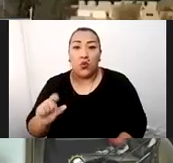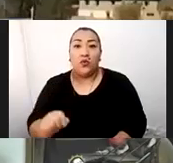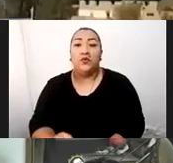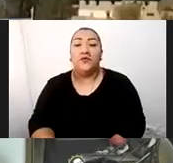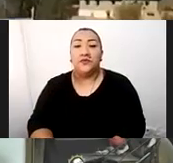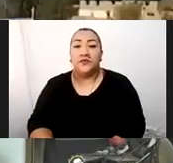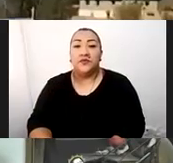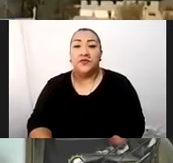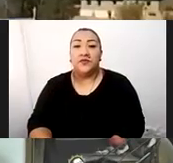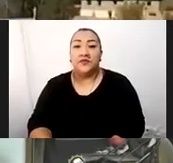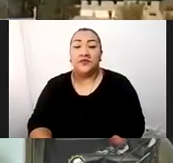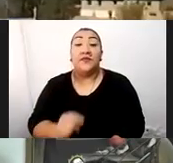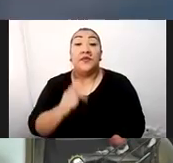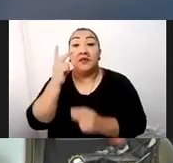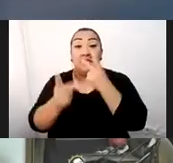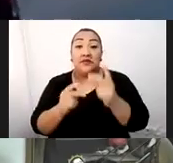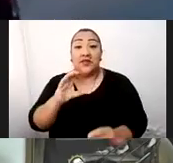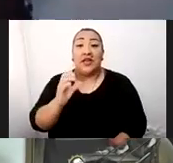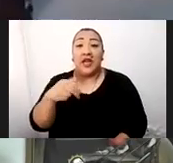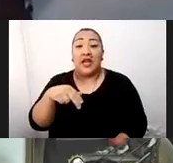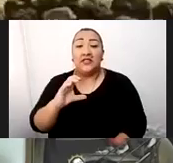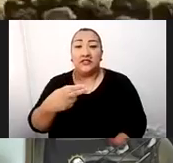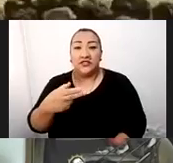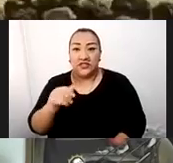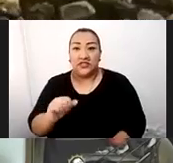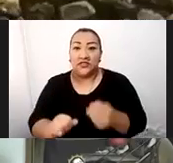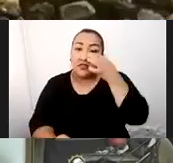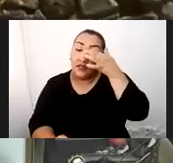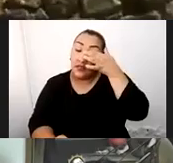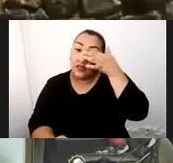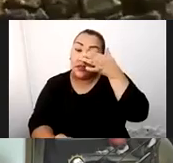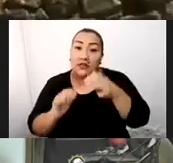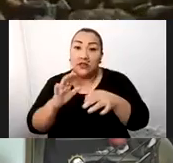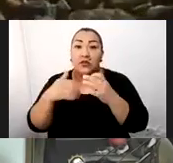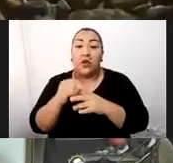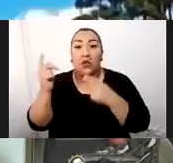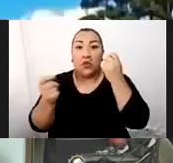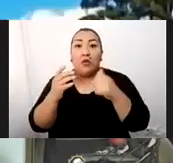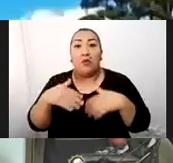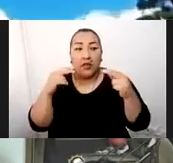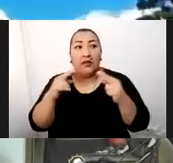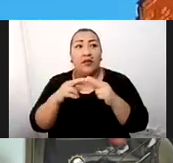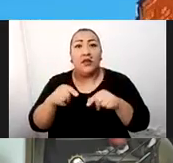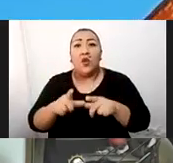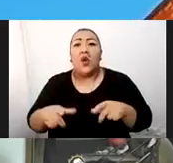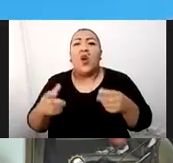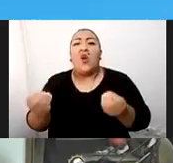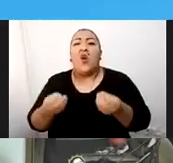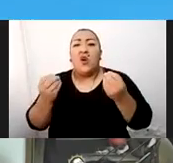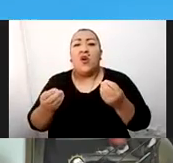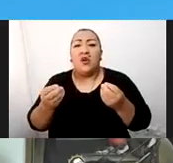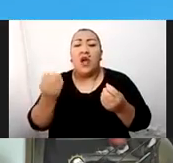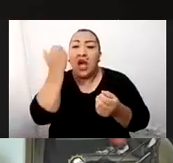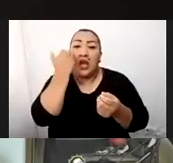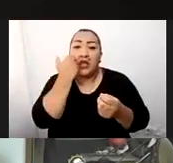Visita Canchis Canchis, a nivel turístico podemos encontrar lugares como la Antigua Catedral de